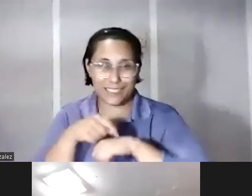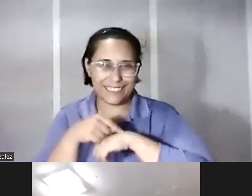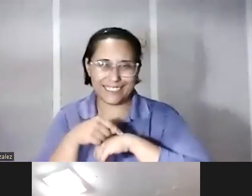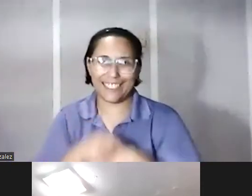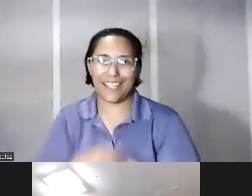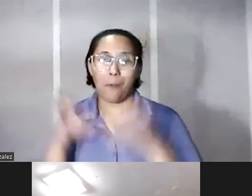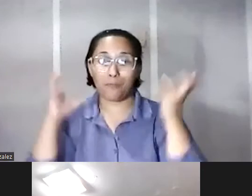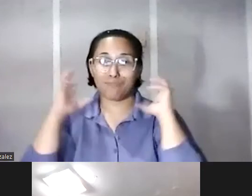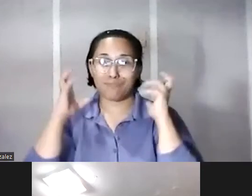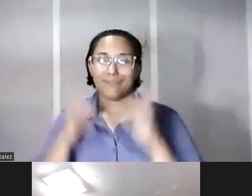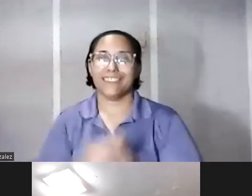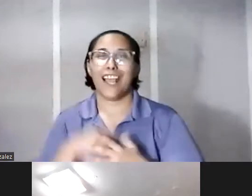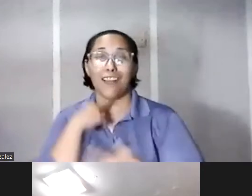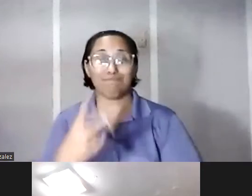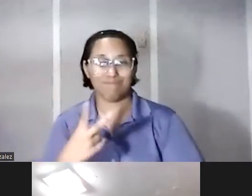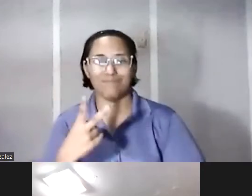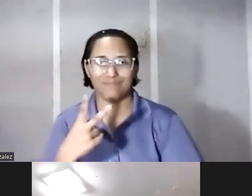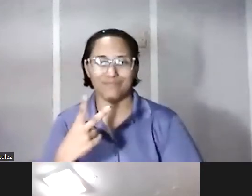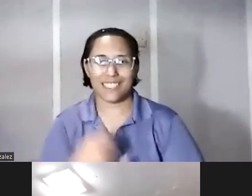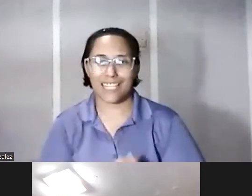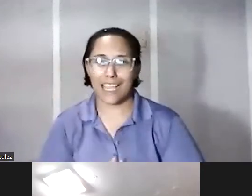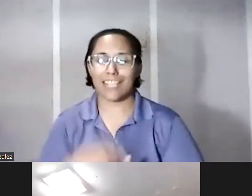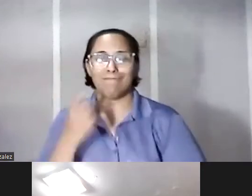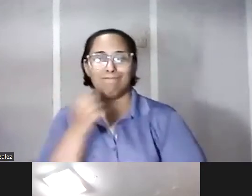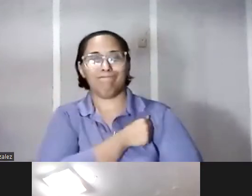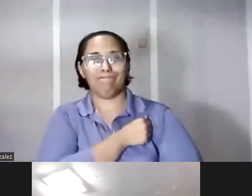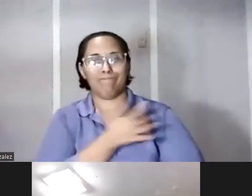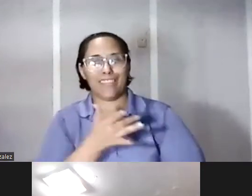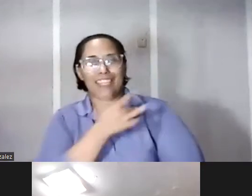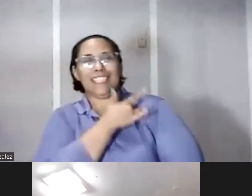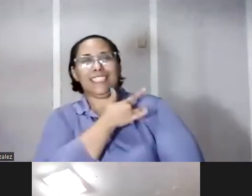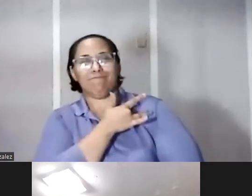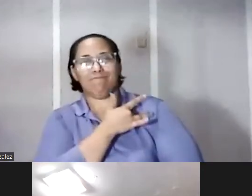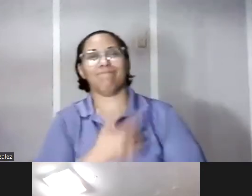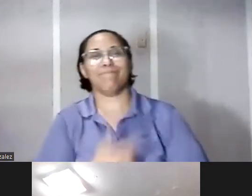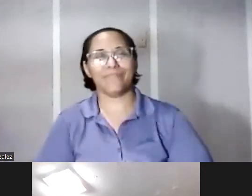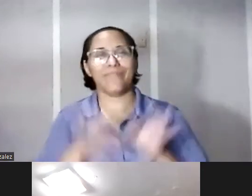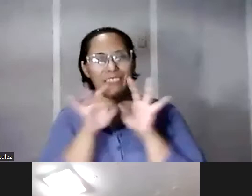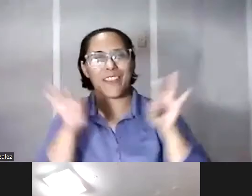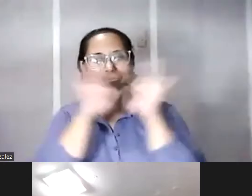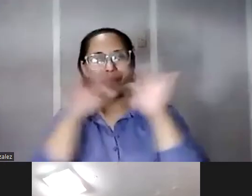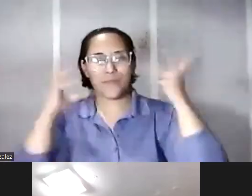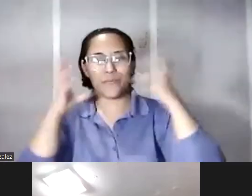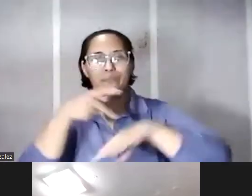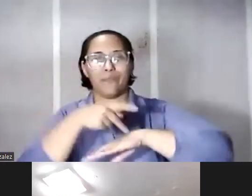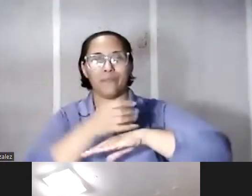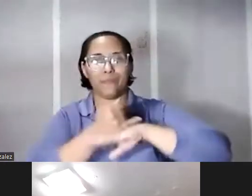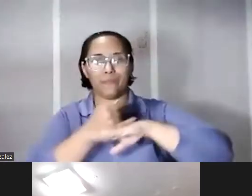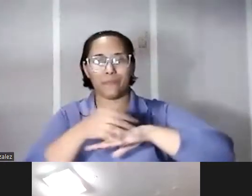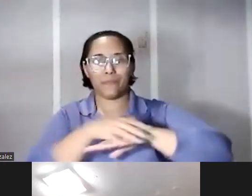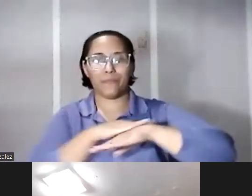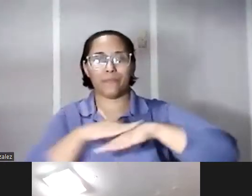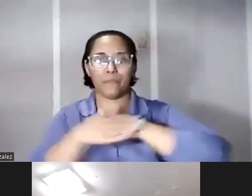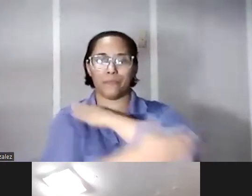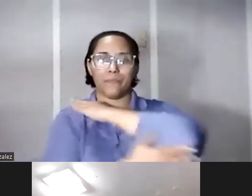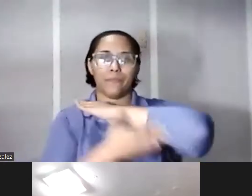la radio y esas voces que llevamos siempre y la importancia de la radio en el país que sean 100